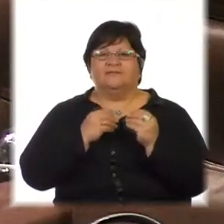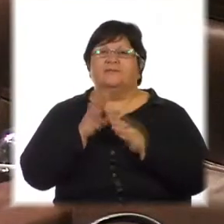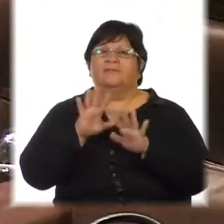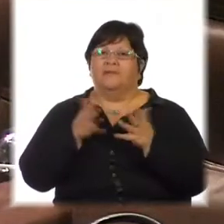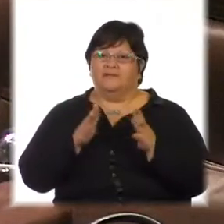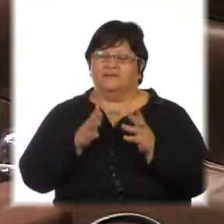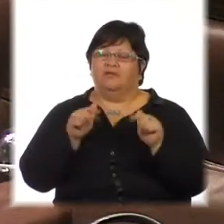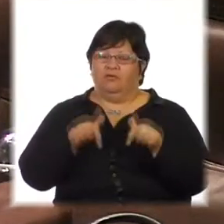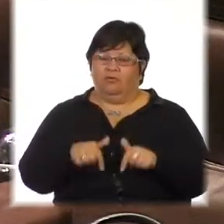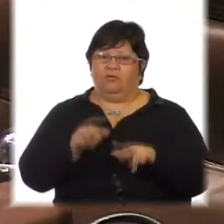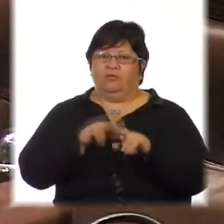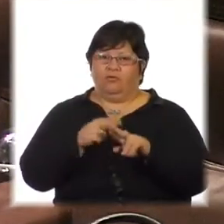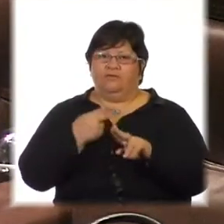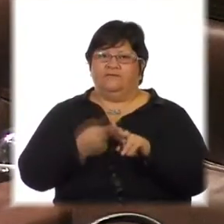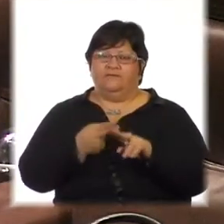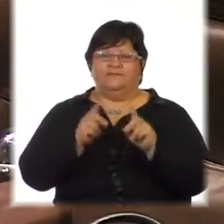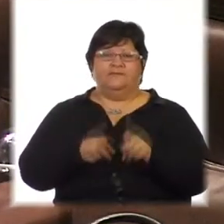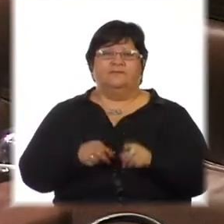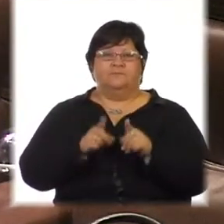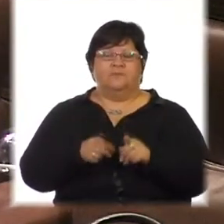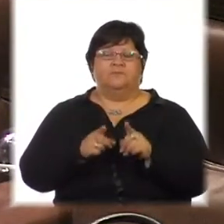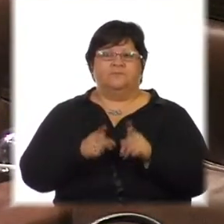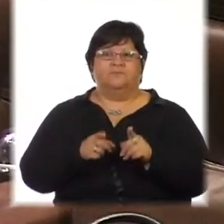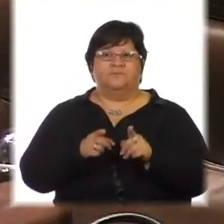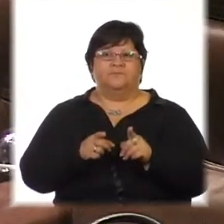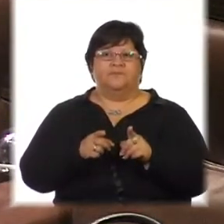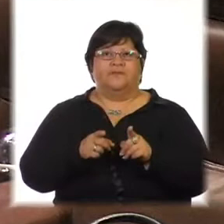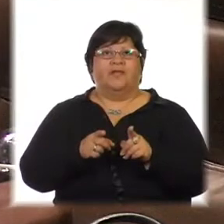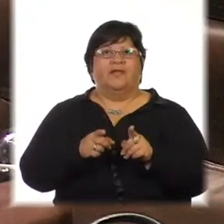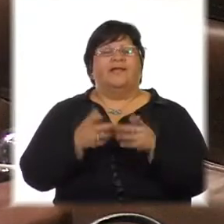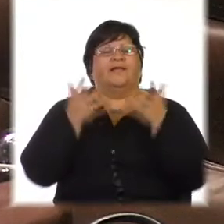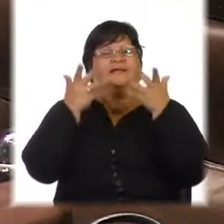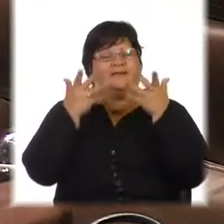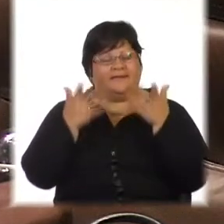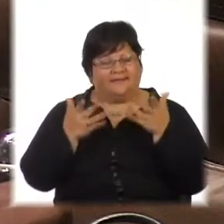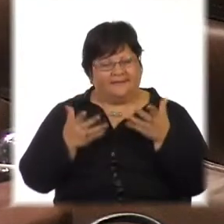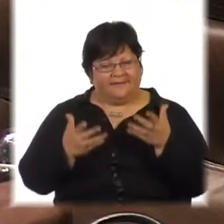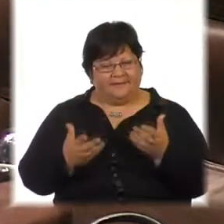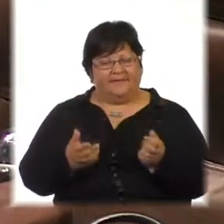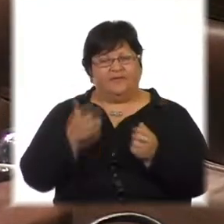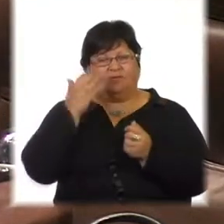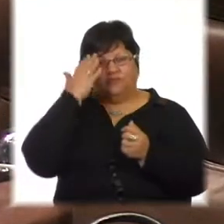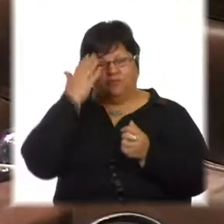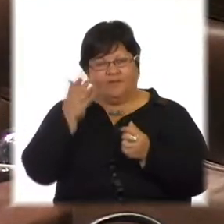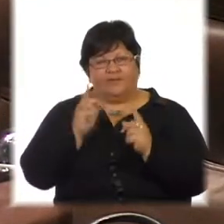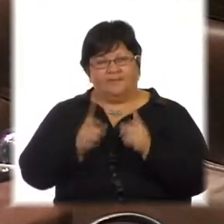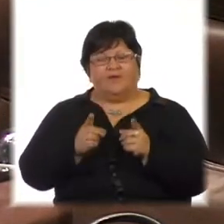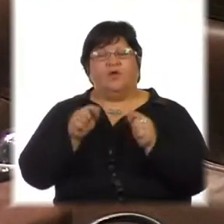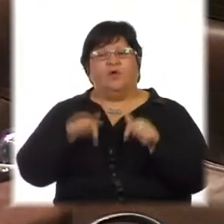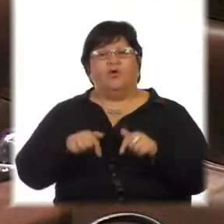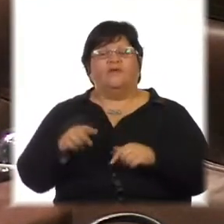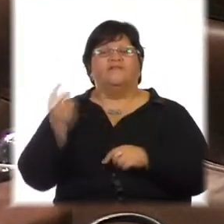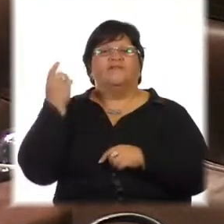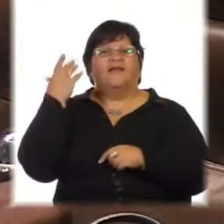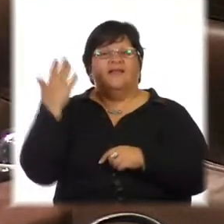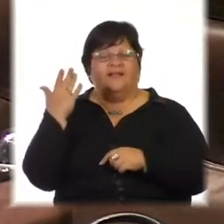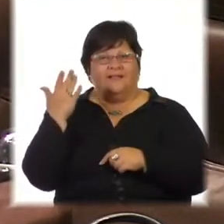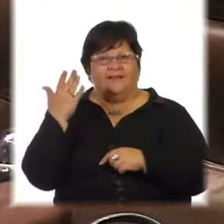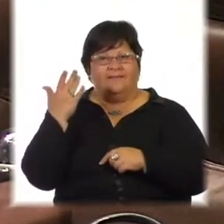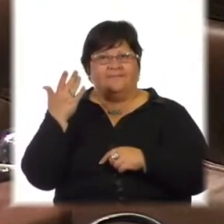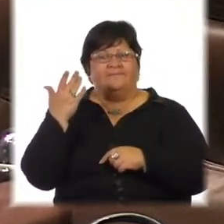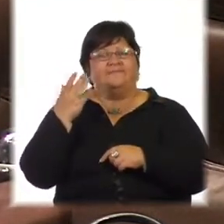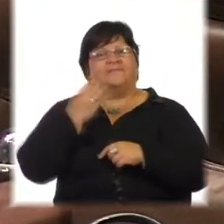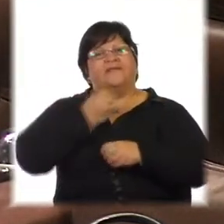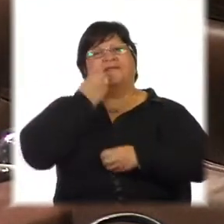suceder desgraciadamente. Pero quiero saludar a quienes han tenido la valentía de también expresar